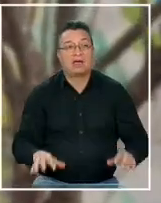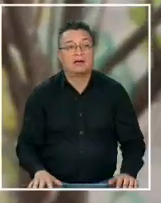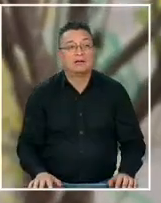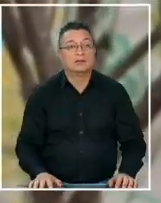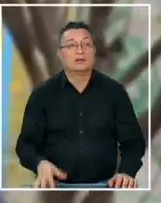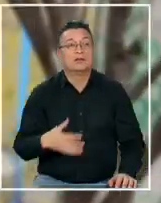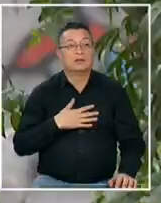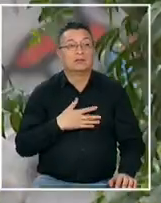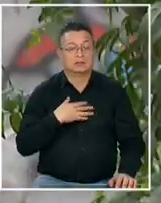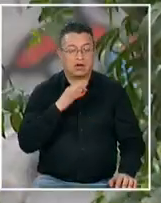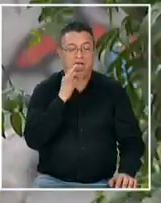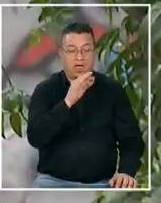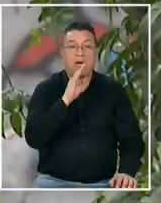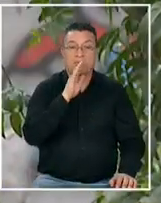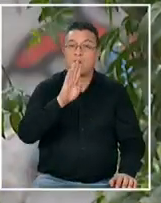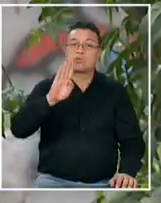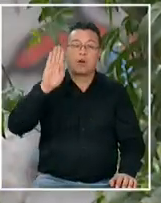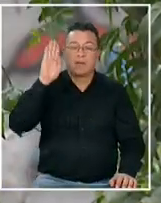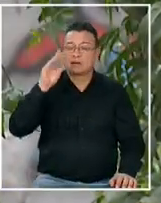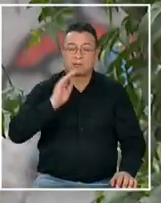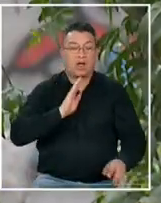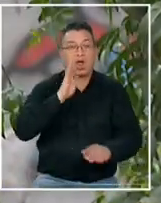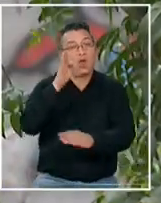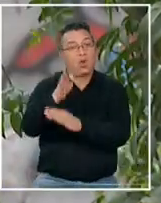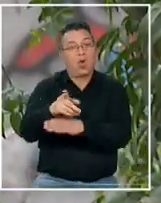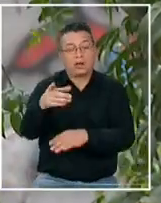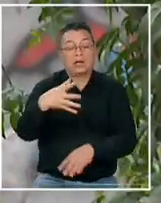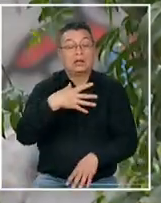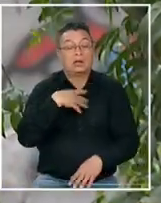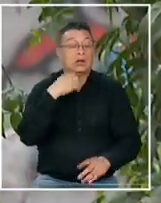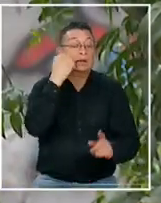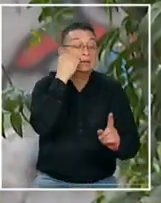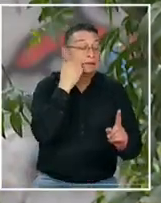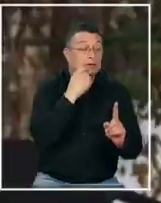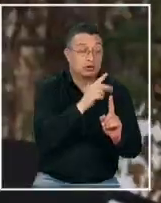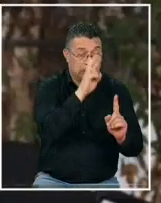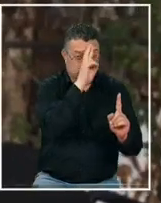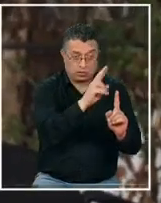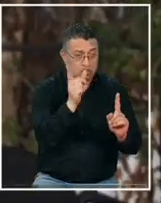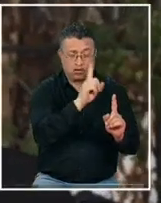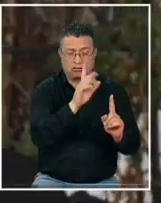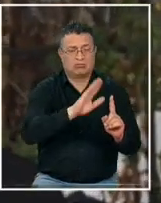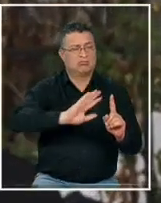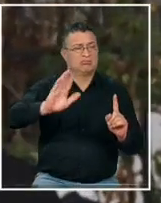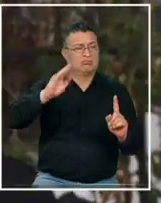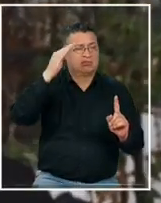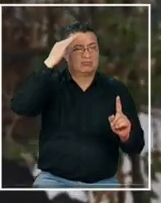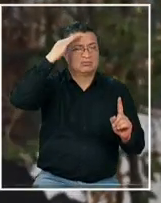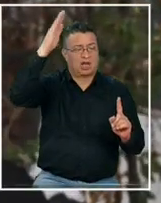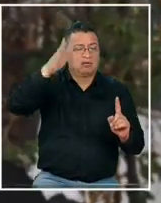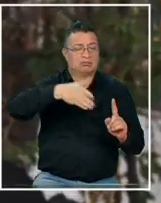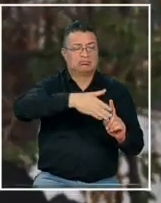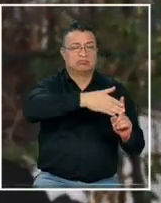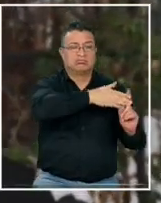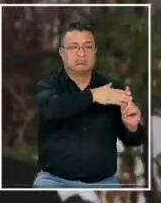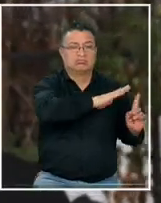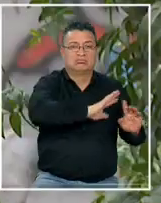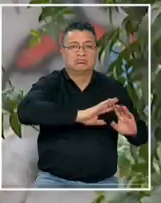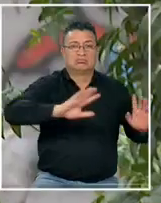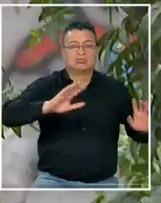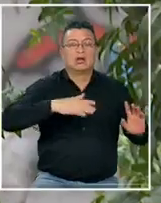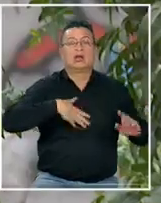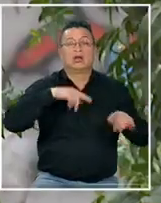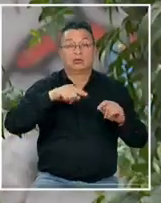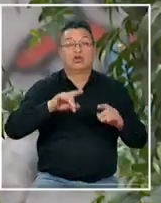a él le prometí que nunca más iba a tener que ir a un lugar donde no lo quisiera ni no fuera respetado y en base a eso partimos esto en la parte solamente